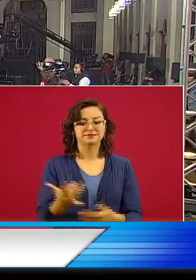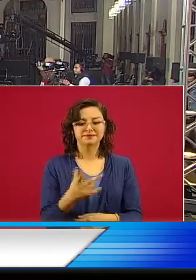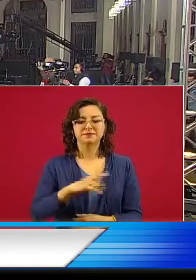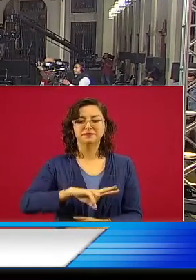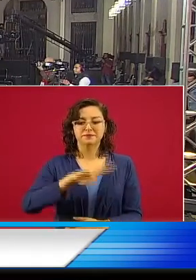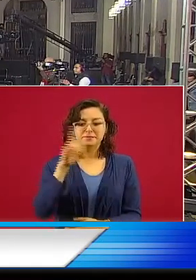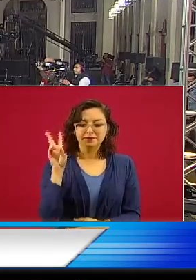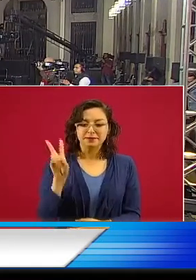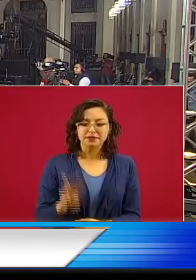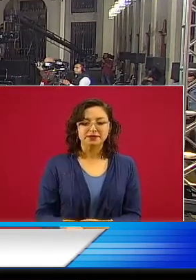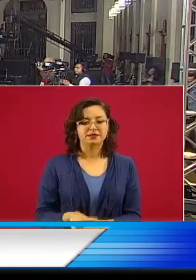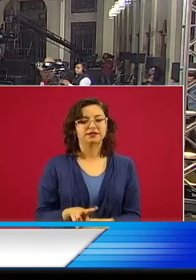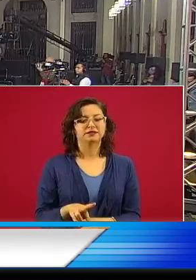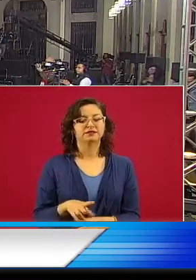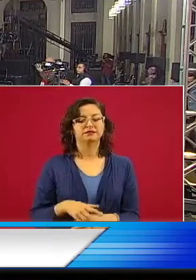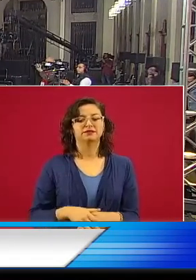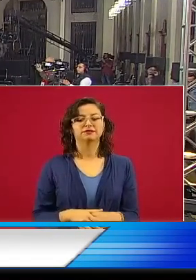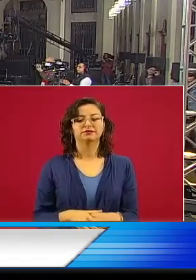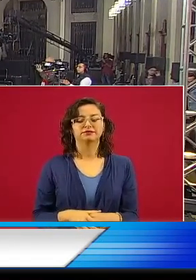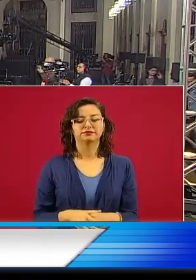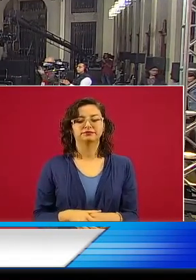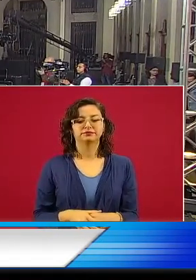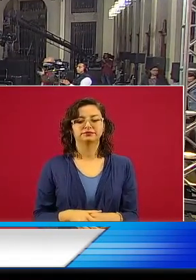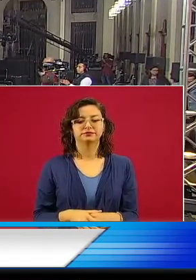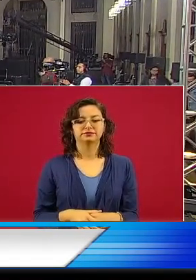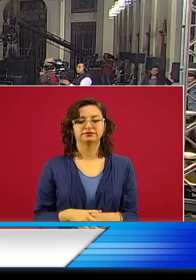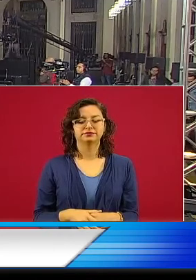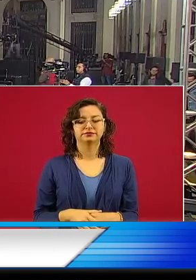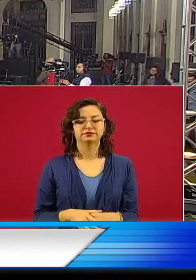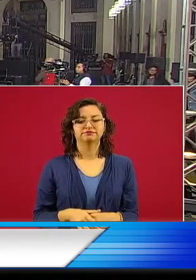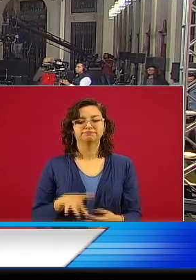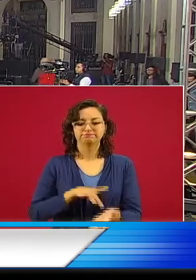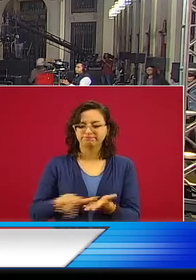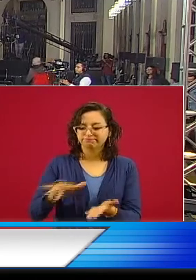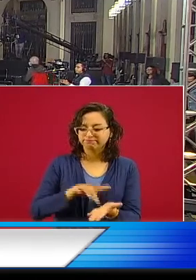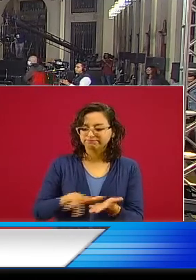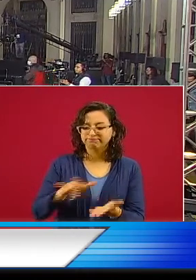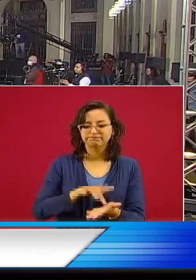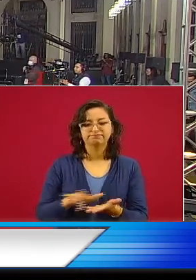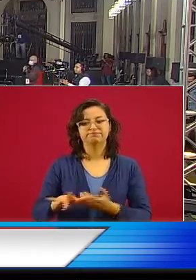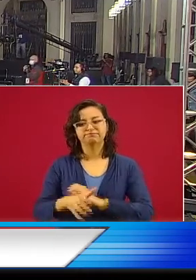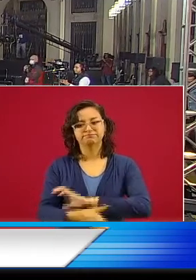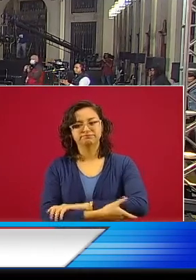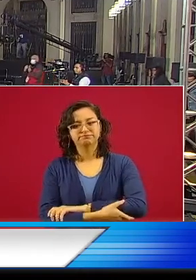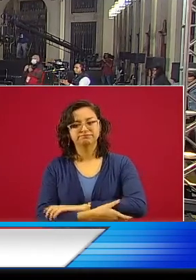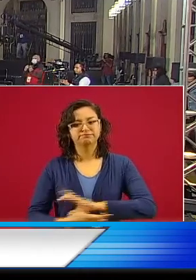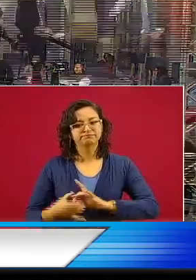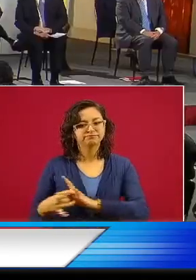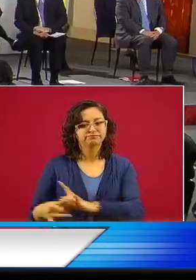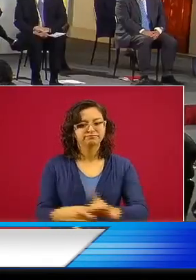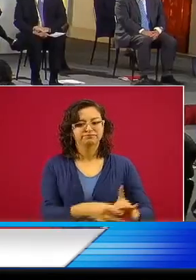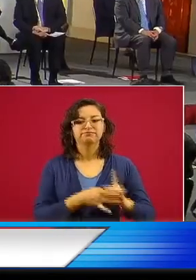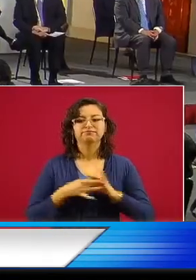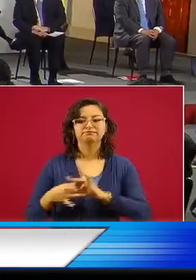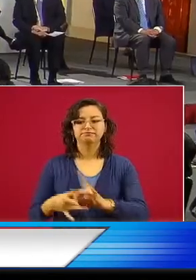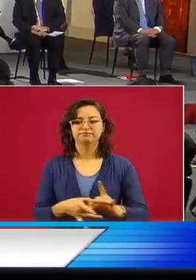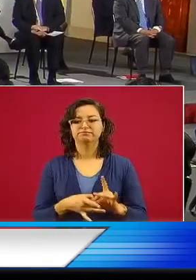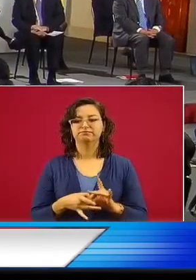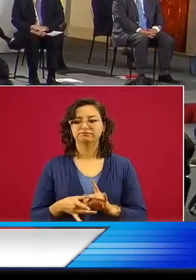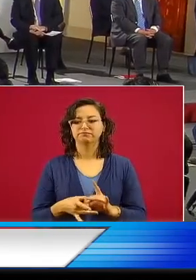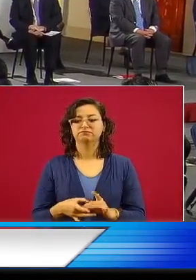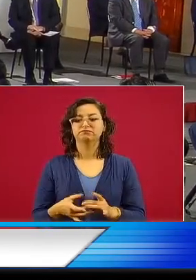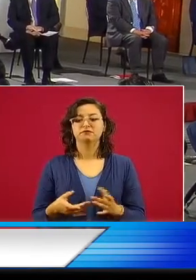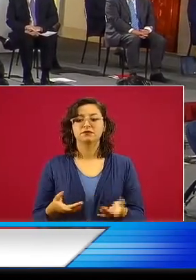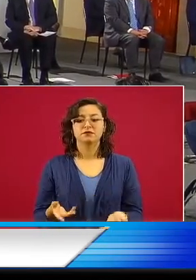remesas, ha aumentado también la recaudación fiscal. Y lo más importante, no hay déficit en los ingresos del gobierno gracias al combate a la